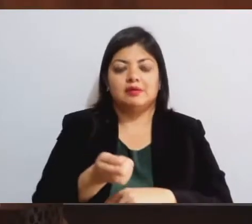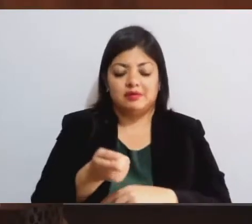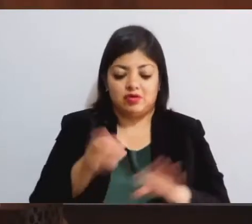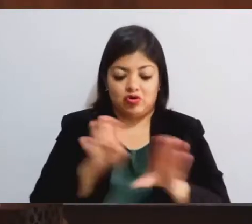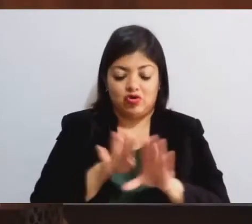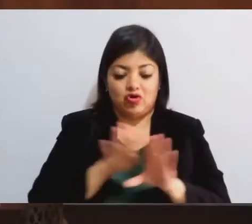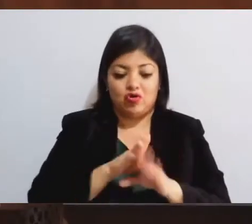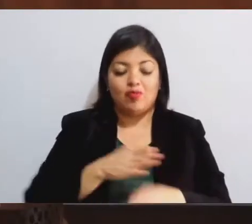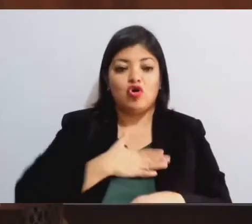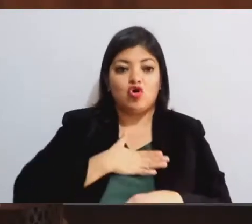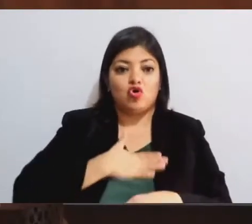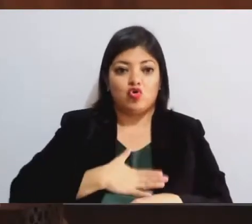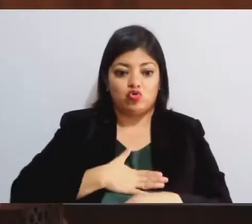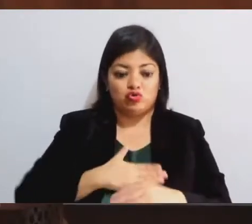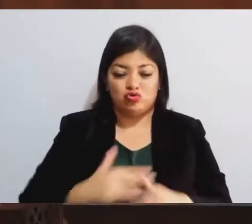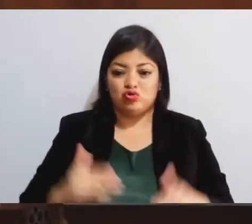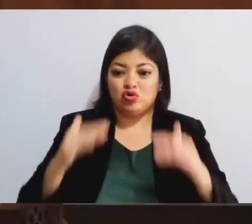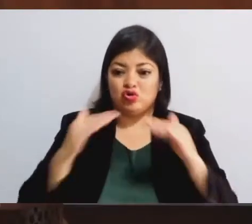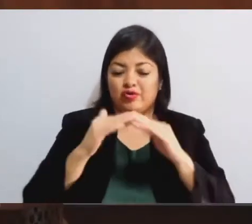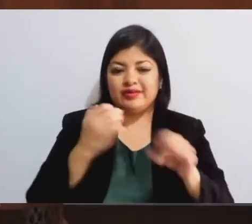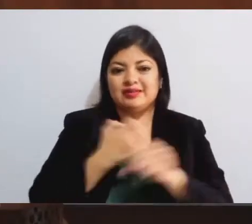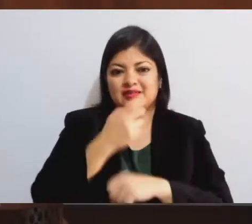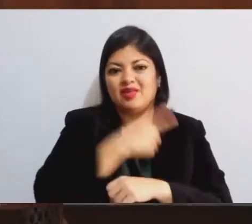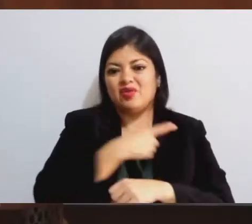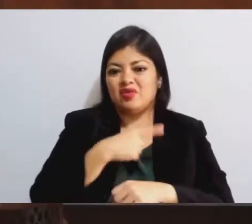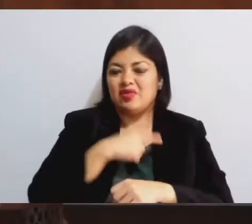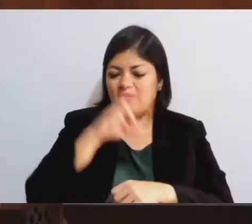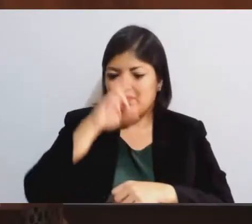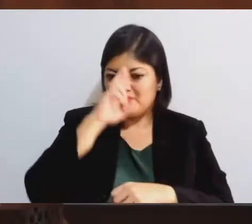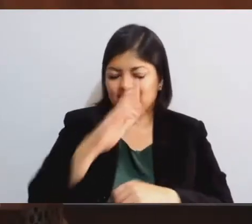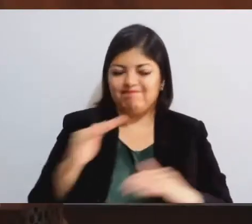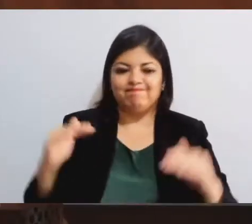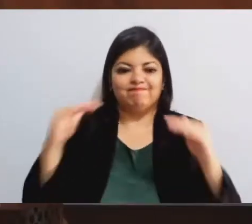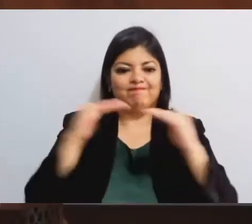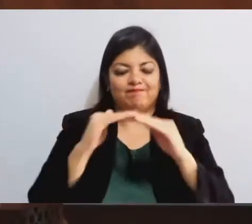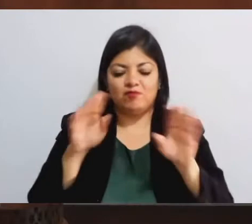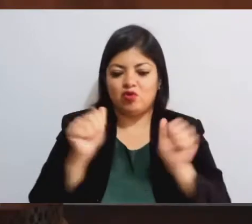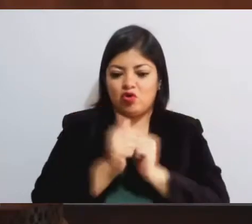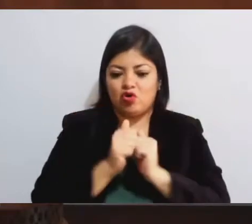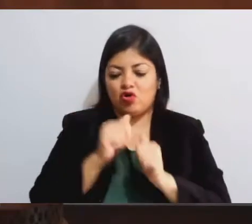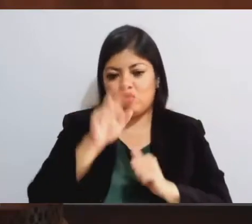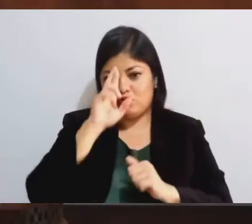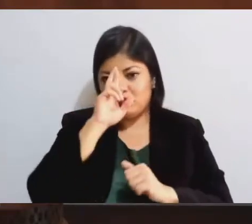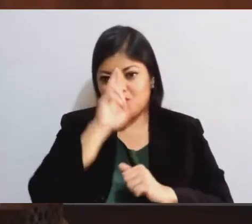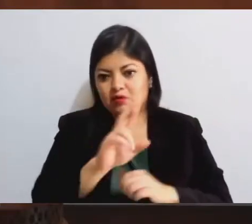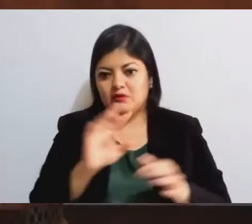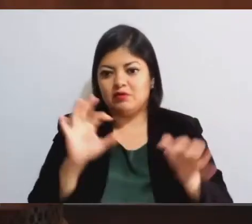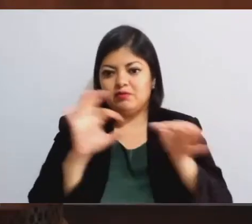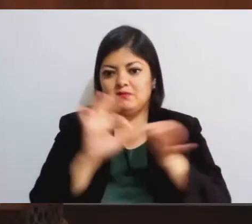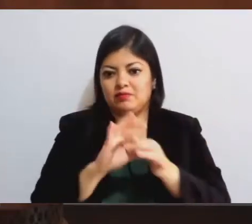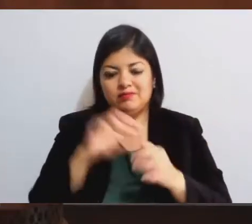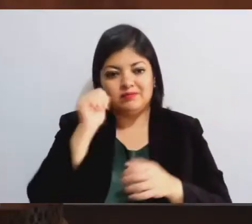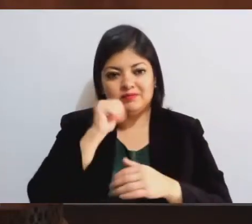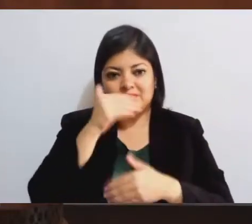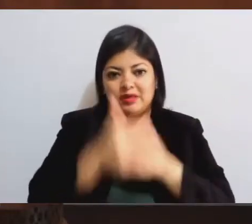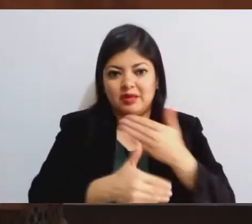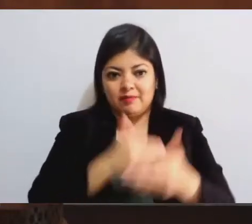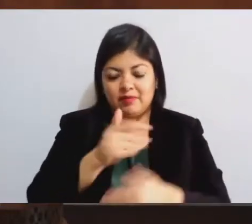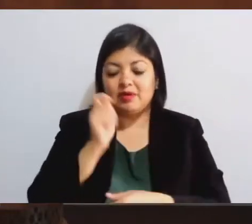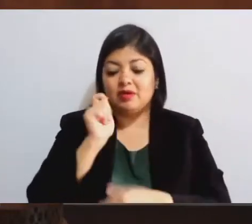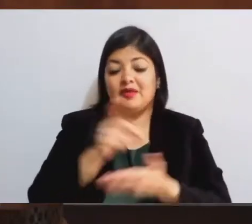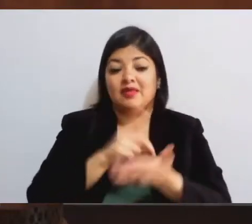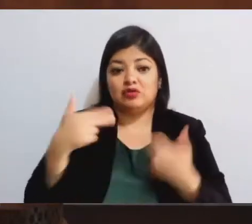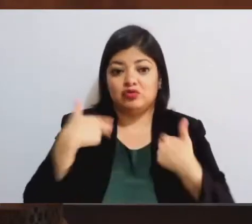justicia en nuestro Estado sea imparcial, expedita y respetuosa en todo momento de los derechos humanos.